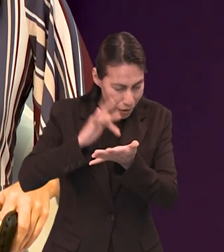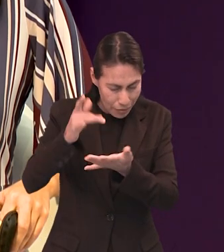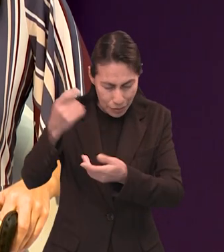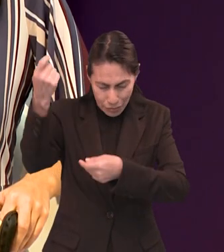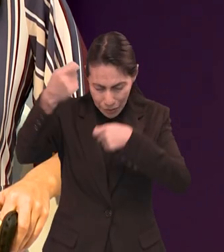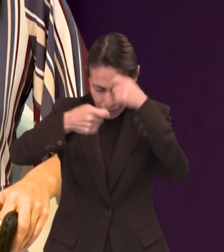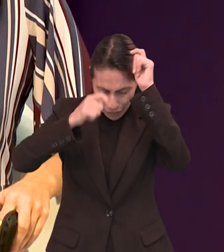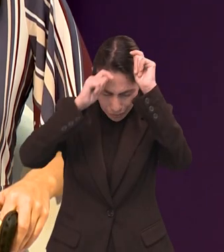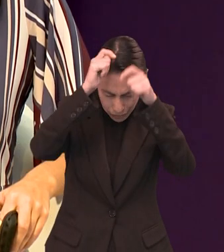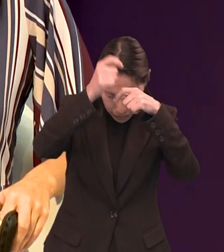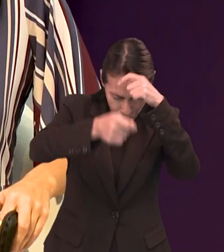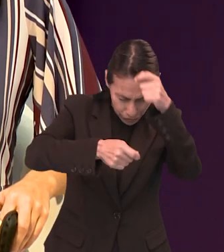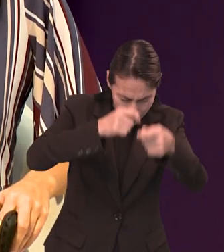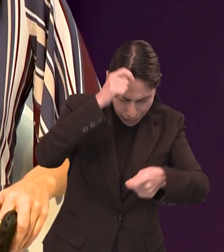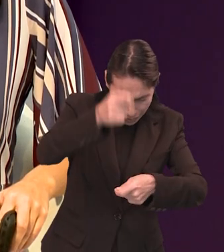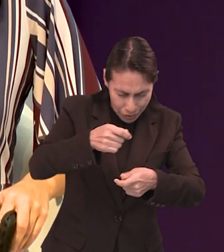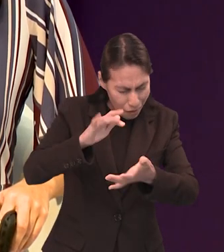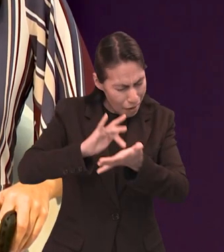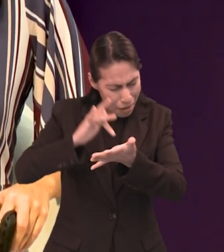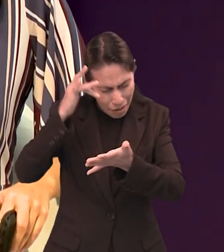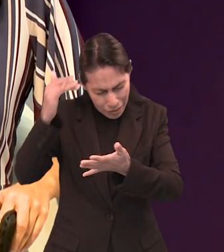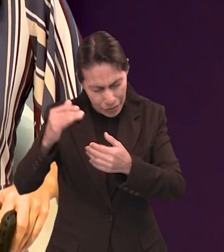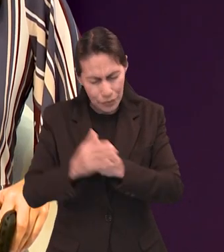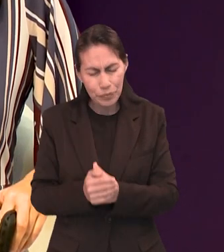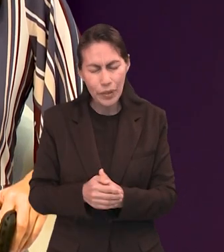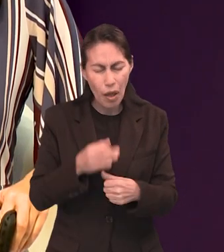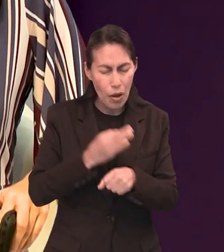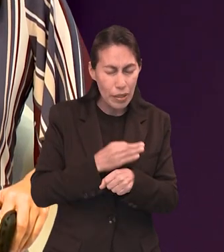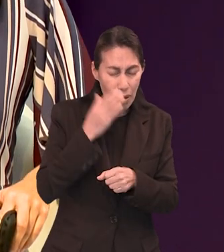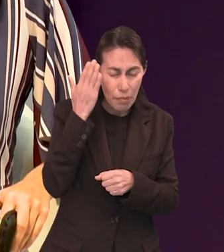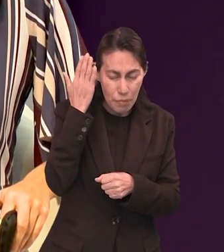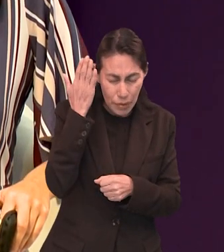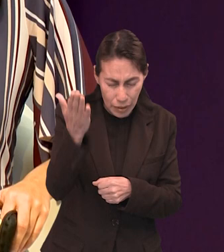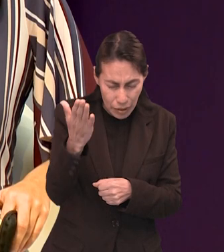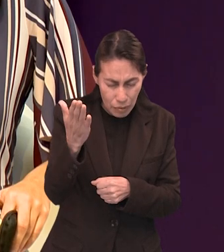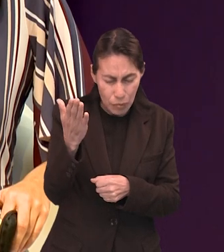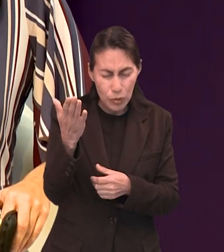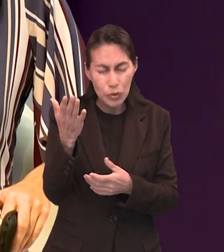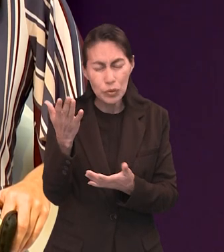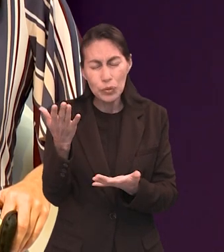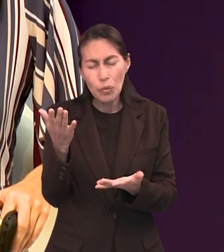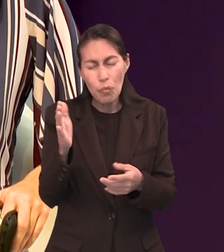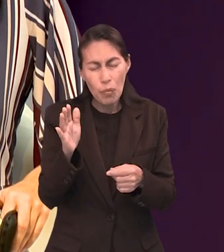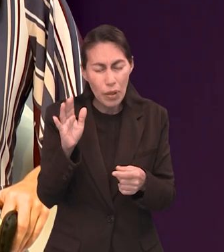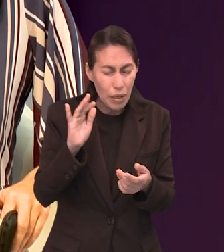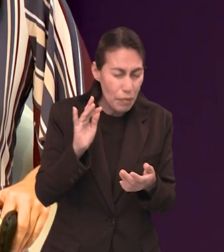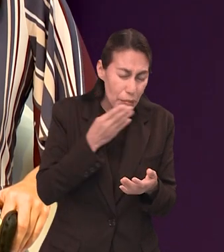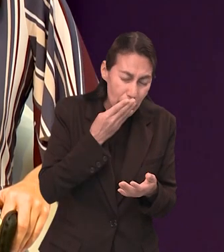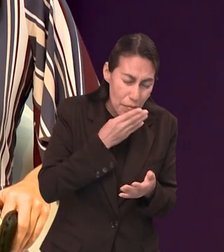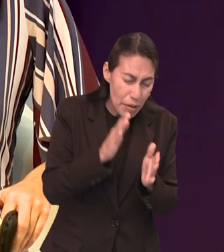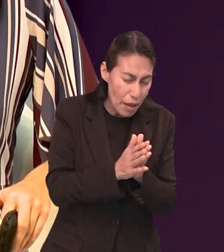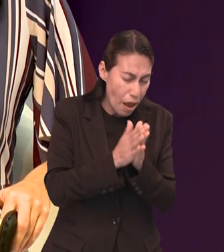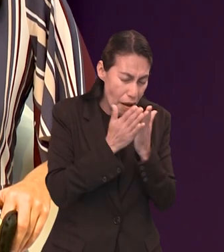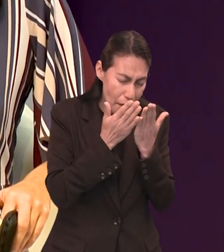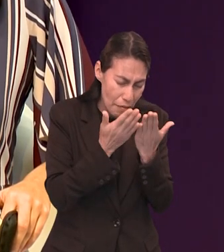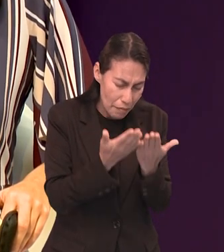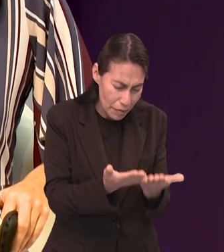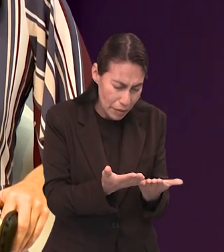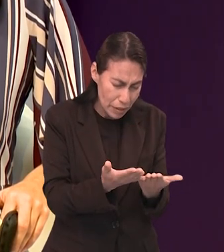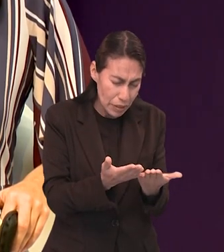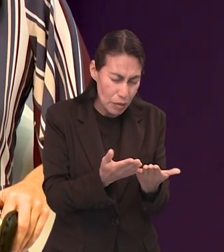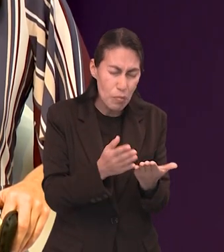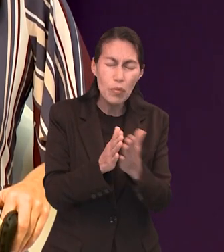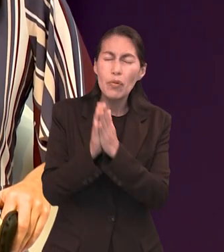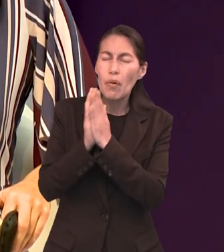que nos das en este momento. Queremos pedirte especialmente por este momento en el que compartiremos, abriremos tu palabra y